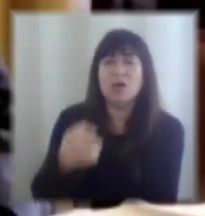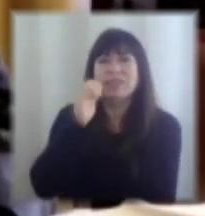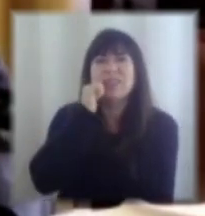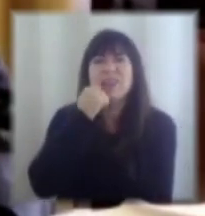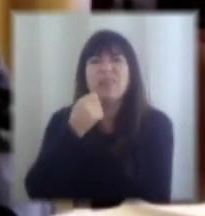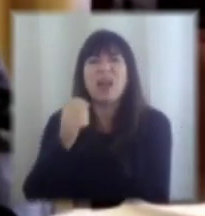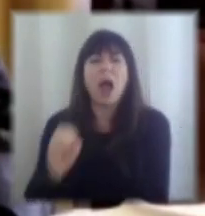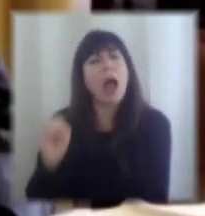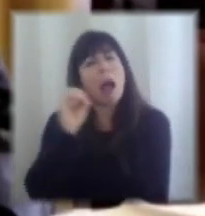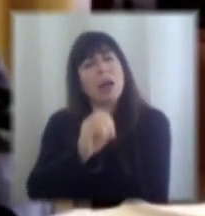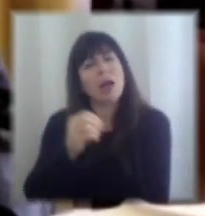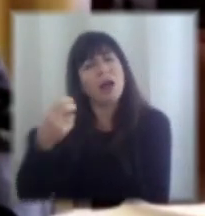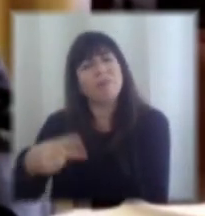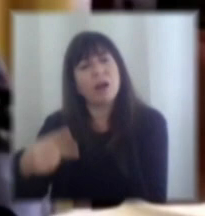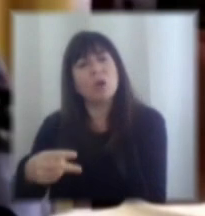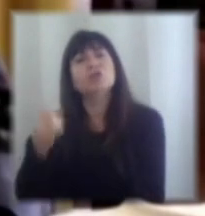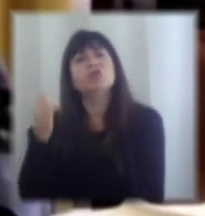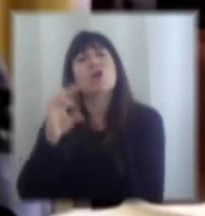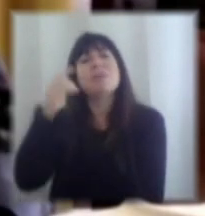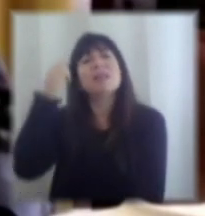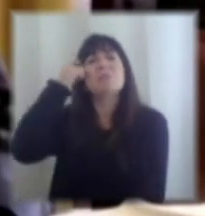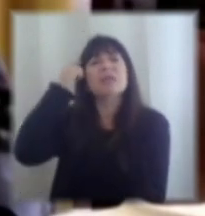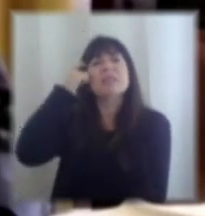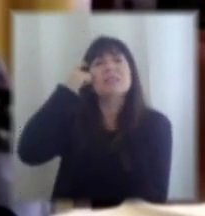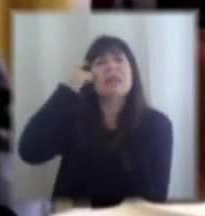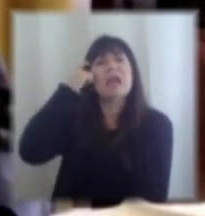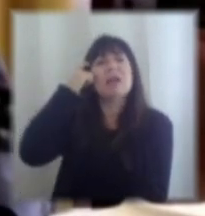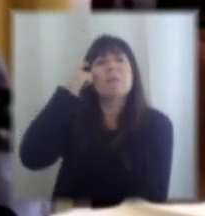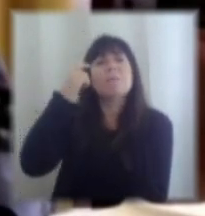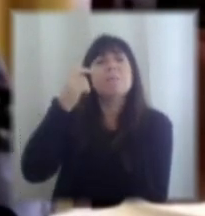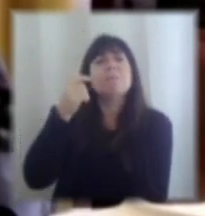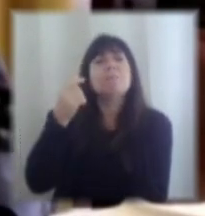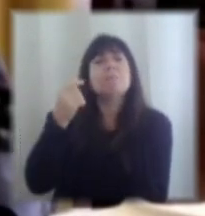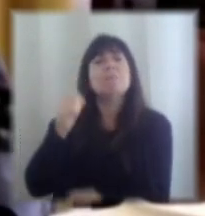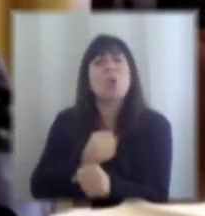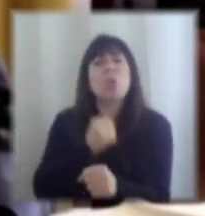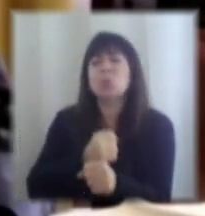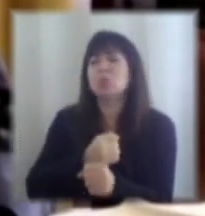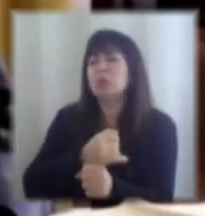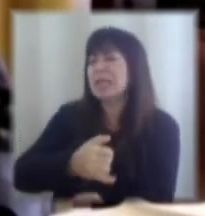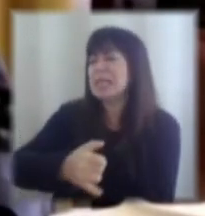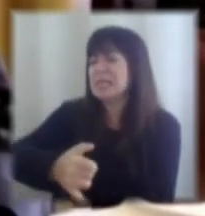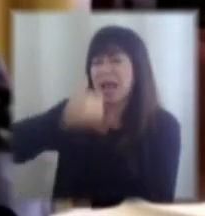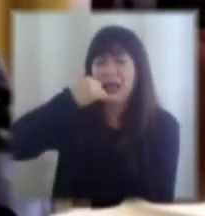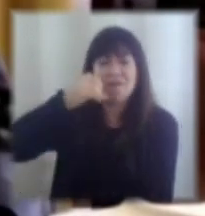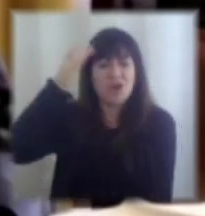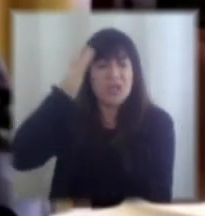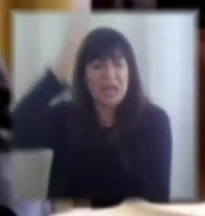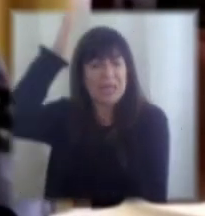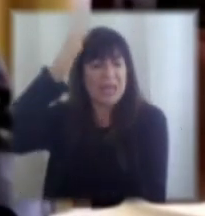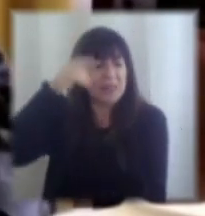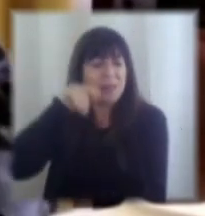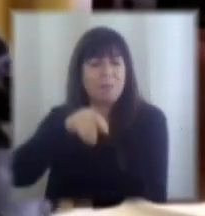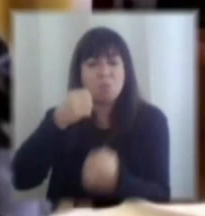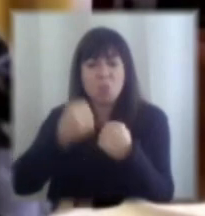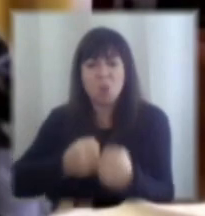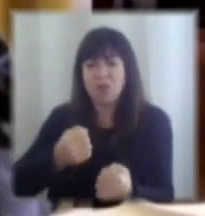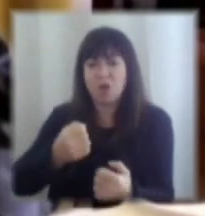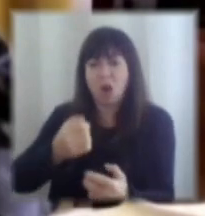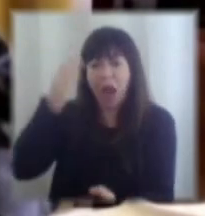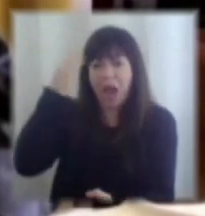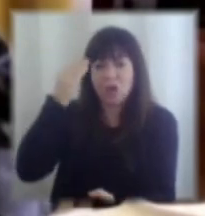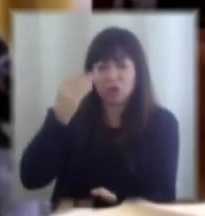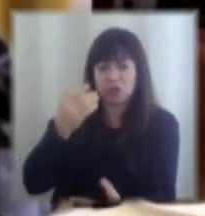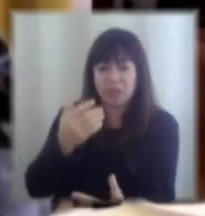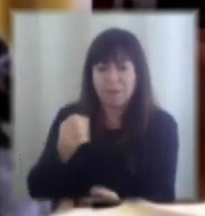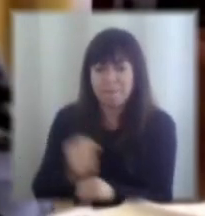solamente o siempre pensar en que voy a producir teléfonos inteligentes en circunstancias que si produzco teléfonos inteligentes y no sé producirlos lo que voy a estar